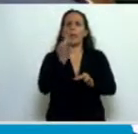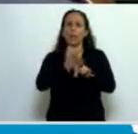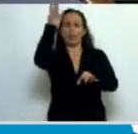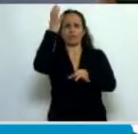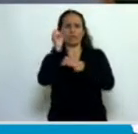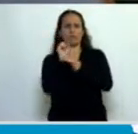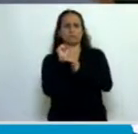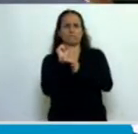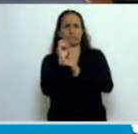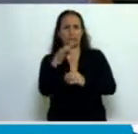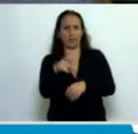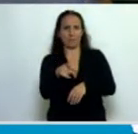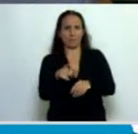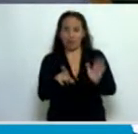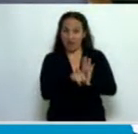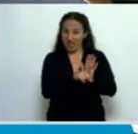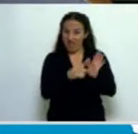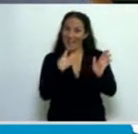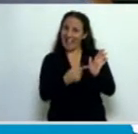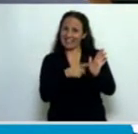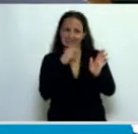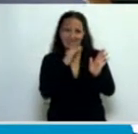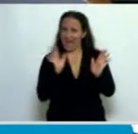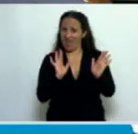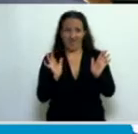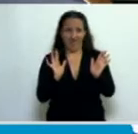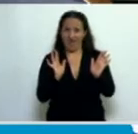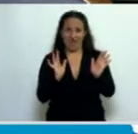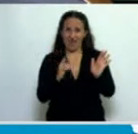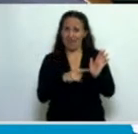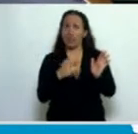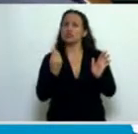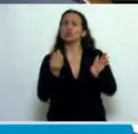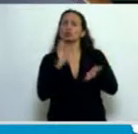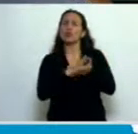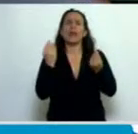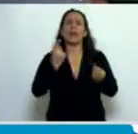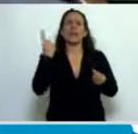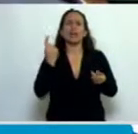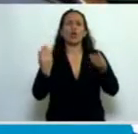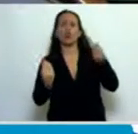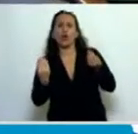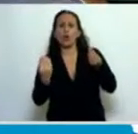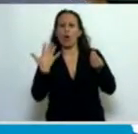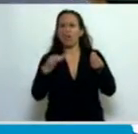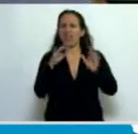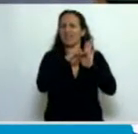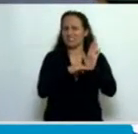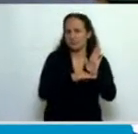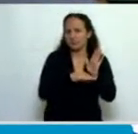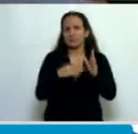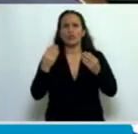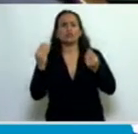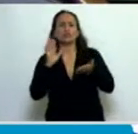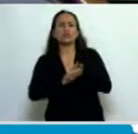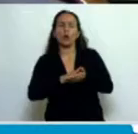De esto, la ley que se va a aprobar no dice nada. Nada sobre las cualidades que deben tener los directores, nada sobre la apertura a un